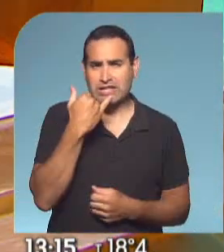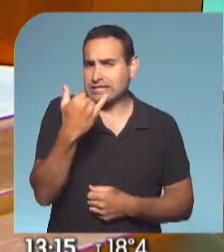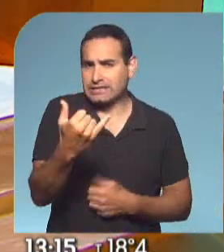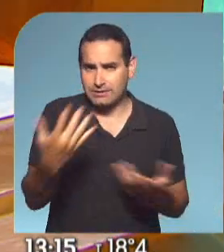sigue la búsqueda de Maya.